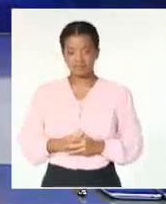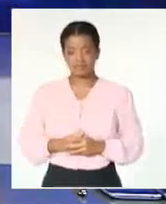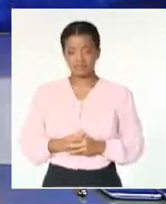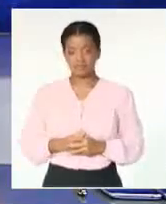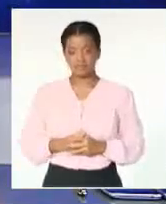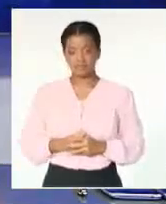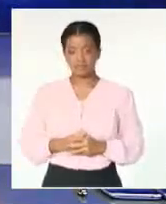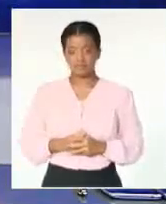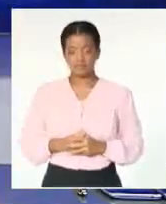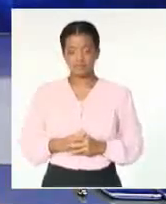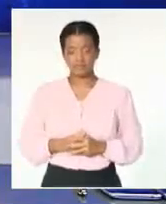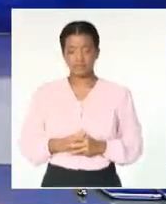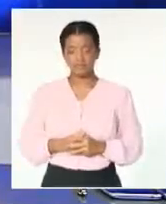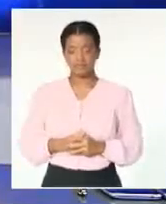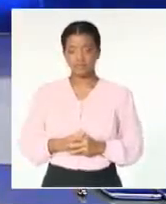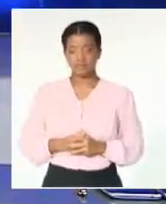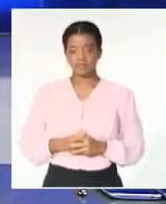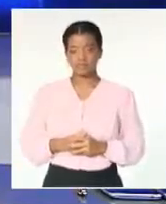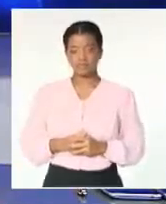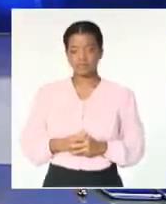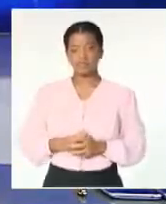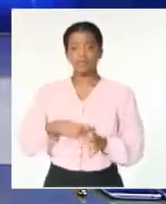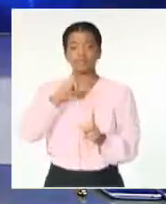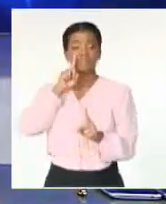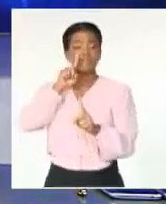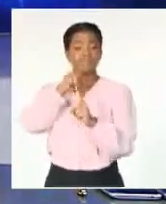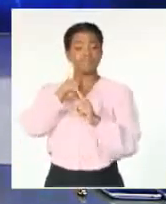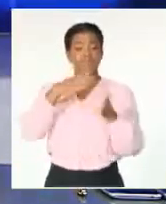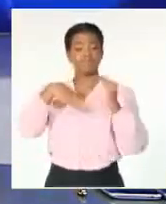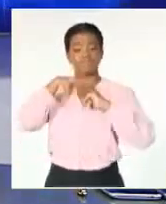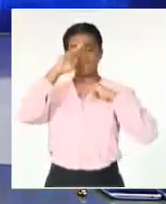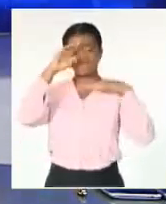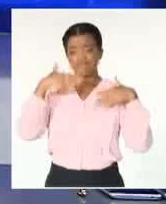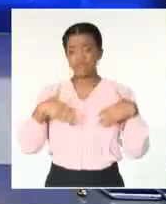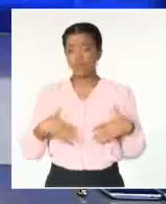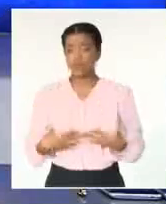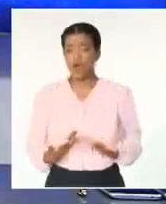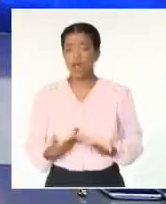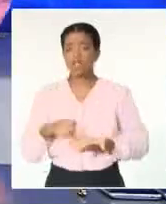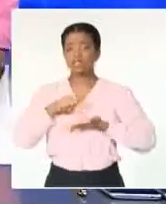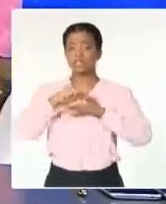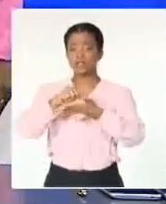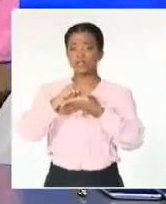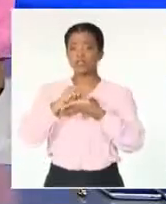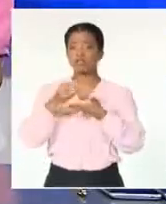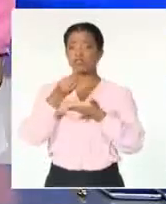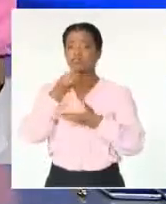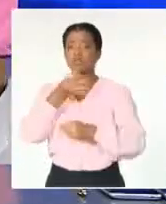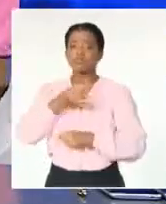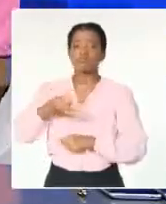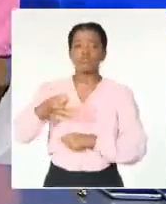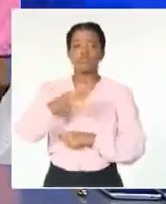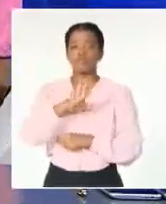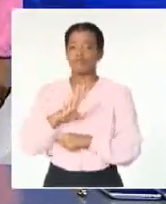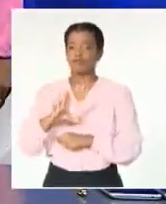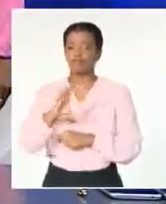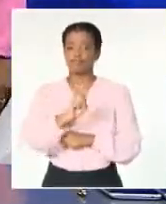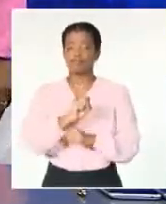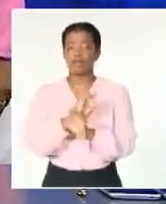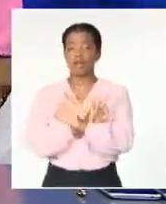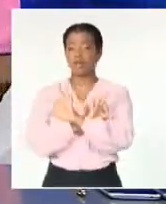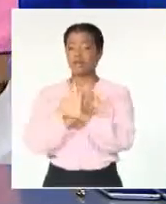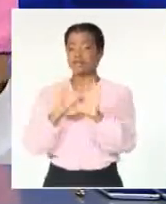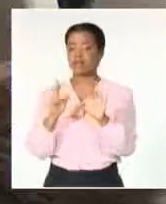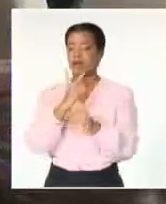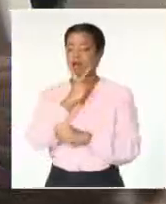Revolución. Entre los retos del Minsap está ampliar el servicio a todos los municipios, de manera particular en la atención primaria